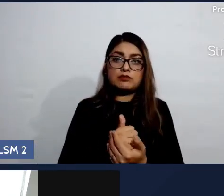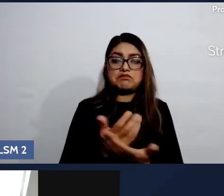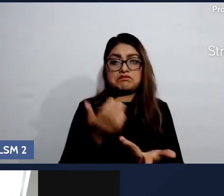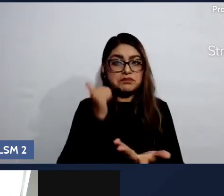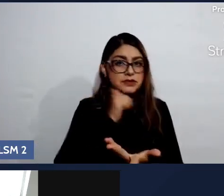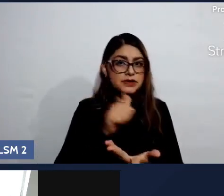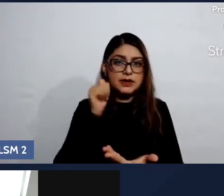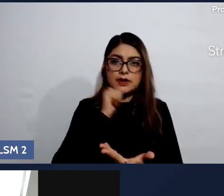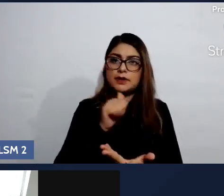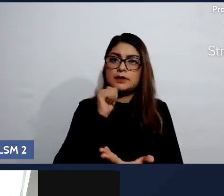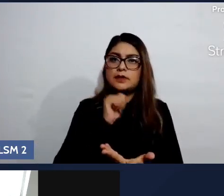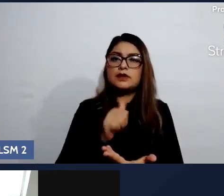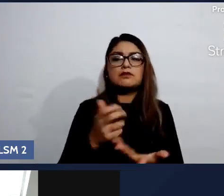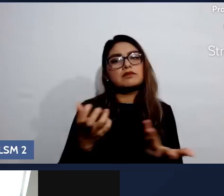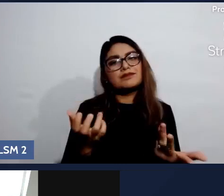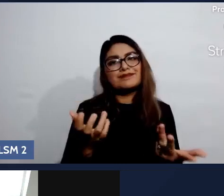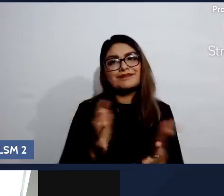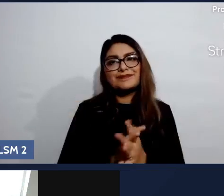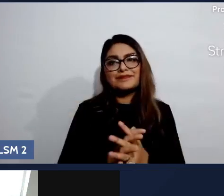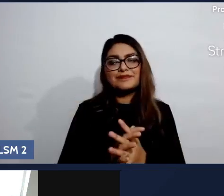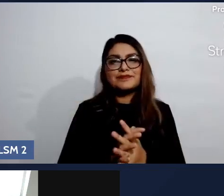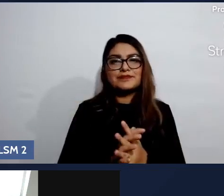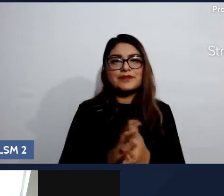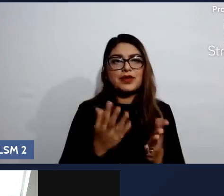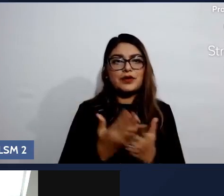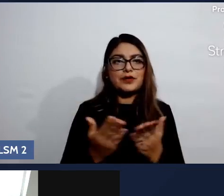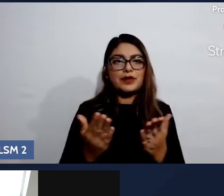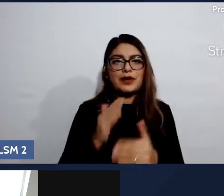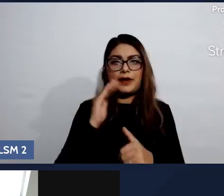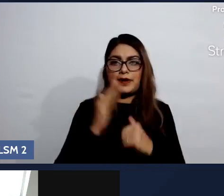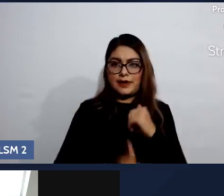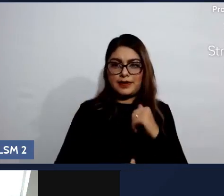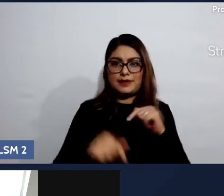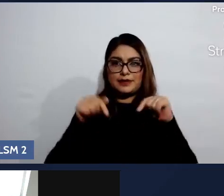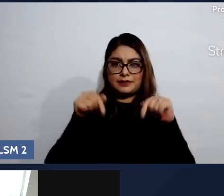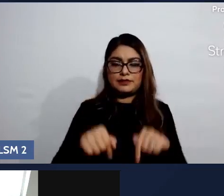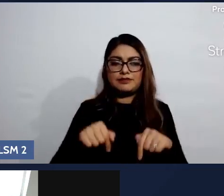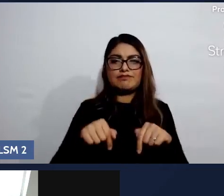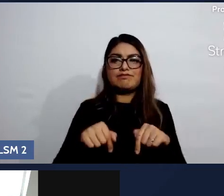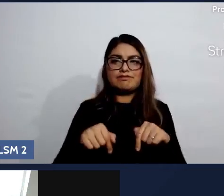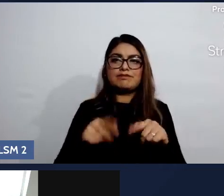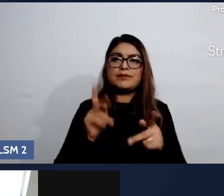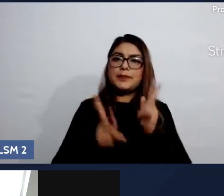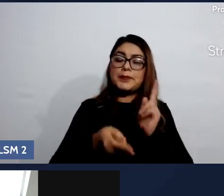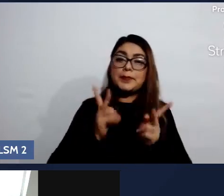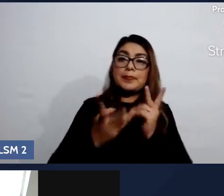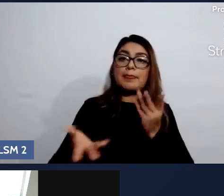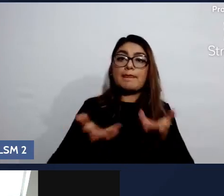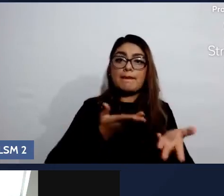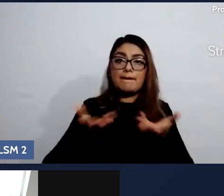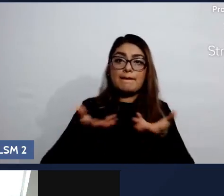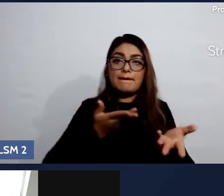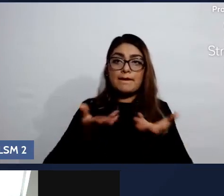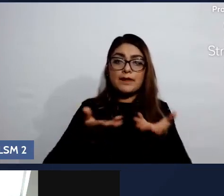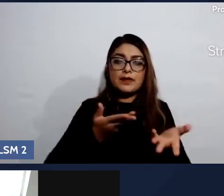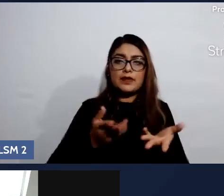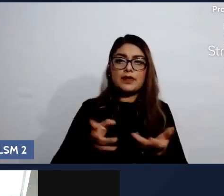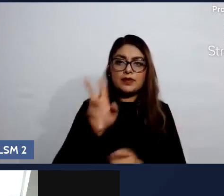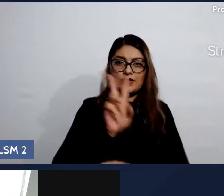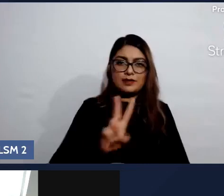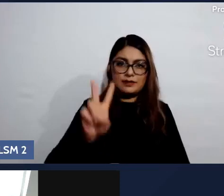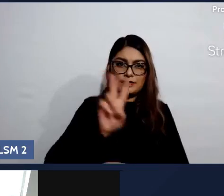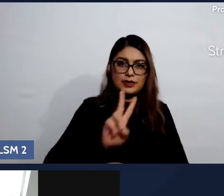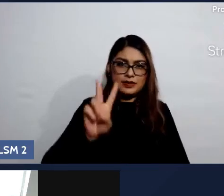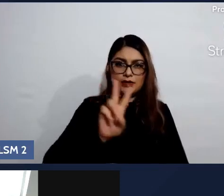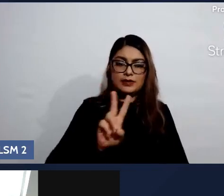Y, pues, bueno, para ir concluyendo esta plática, esta charla del último viernes del mes de junio,